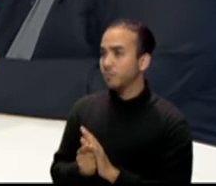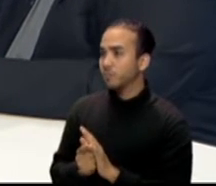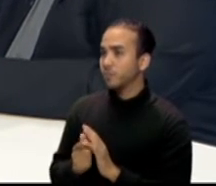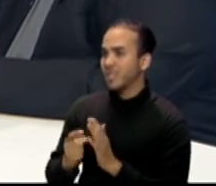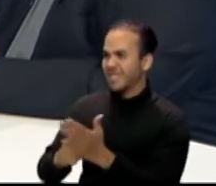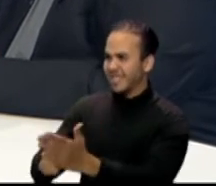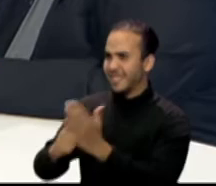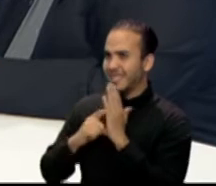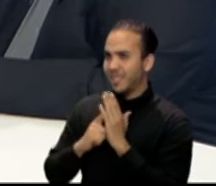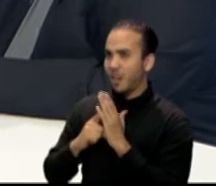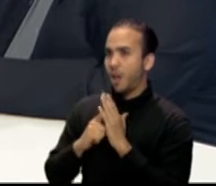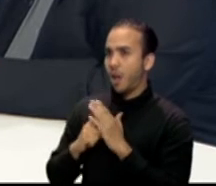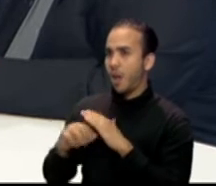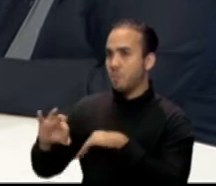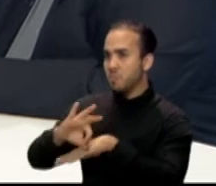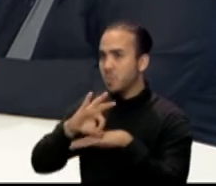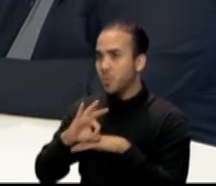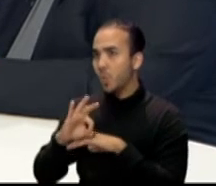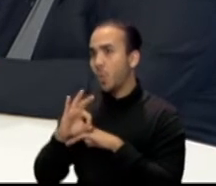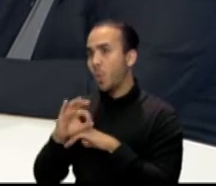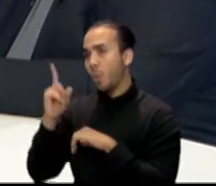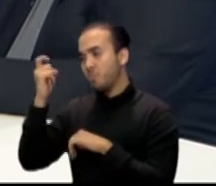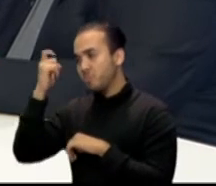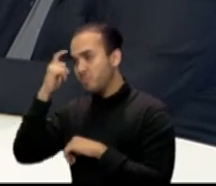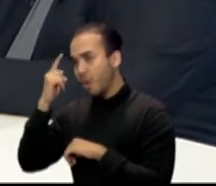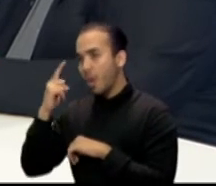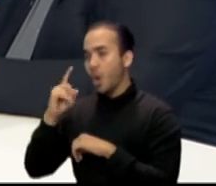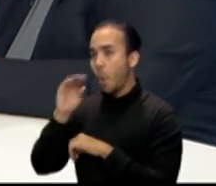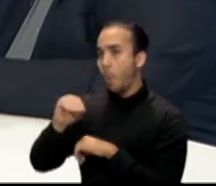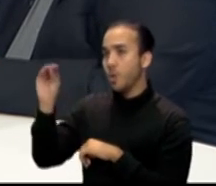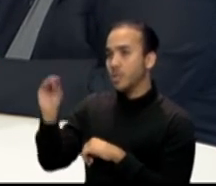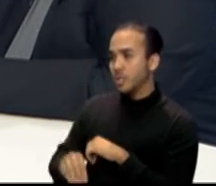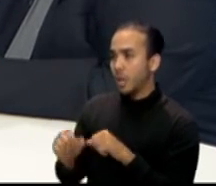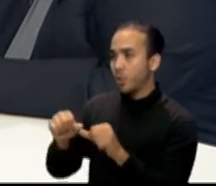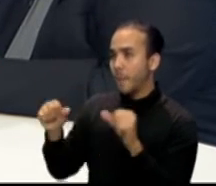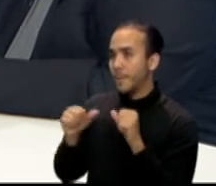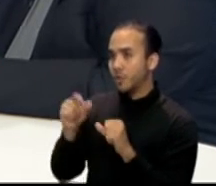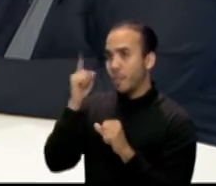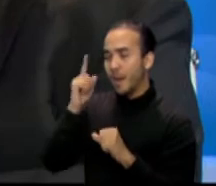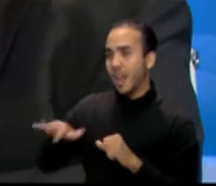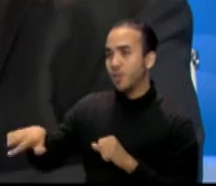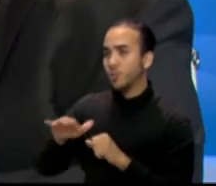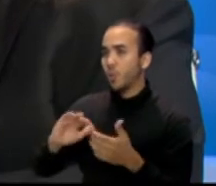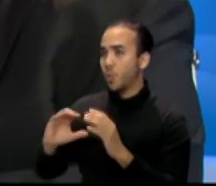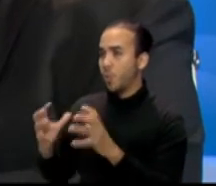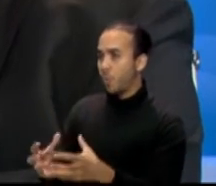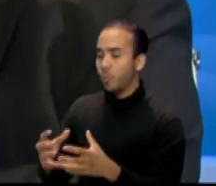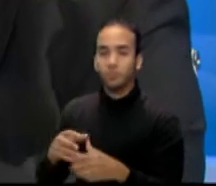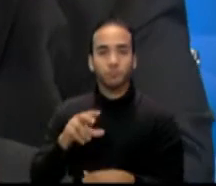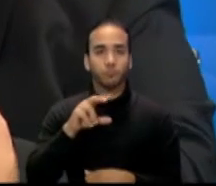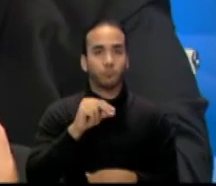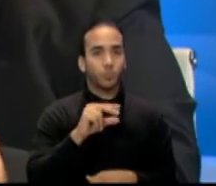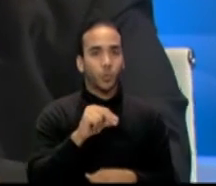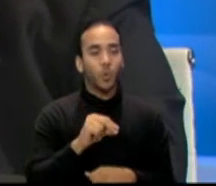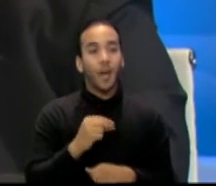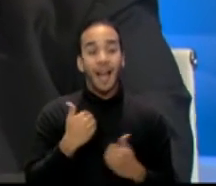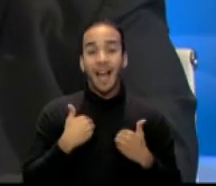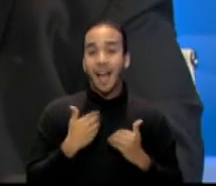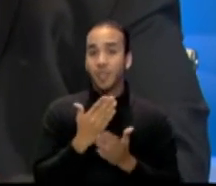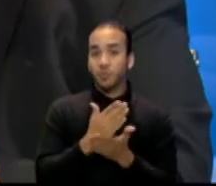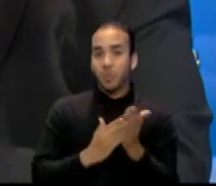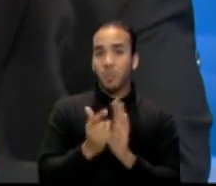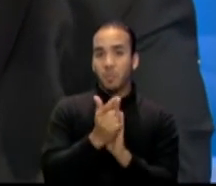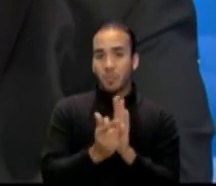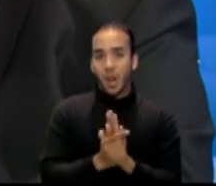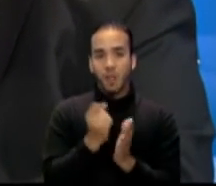exija en el sector privado público un por ciento de espacio para esas comunidades, para esos grupos? No. De hecho, hay algunas leyes que se han